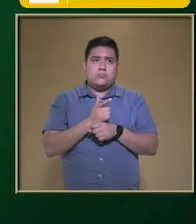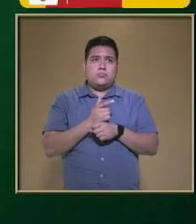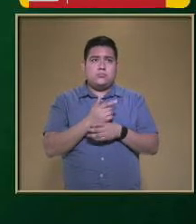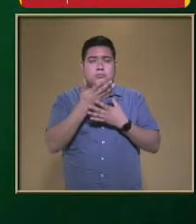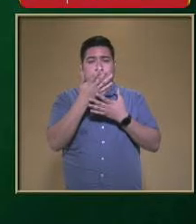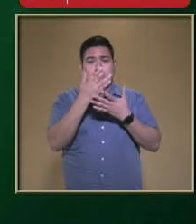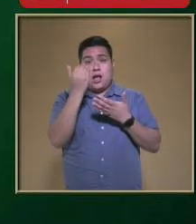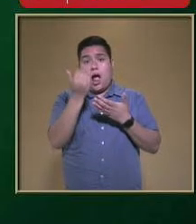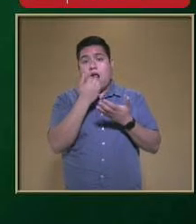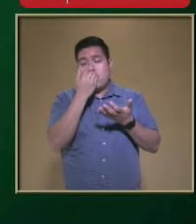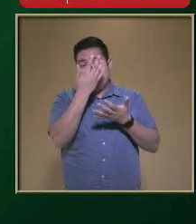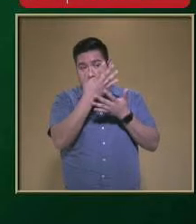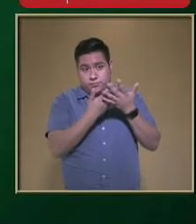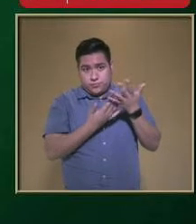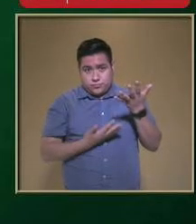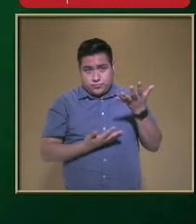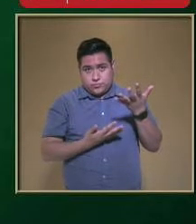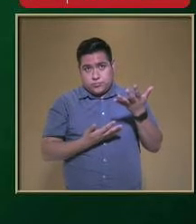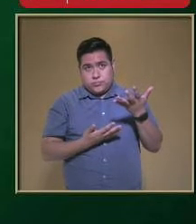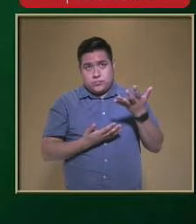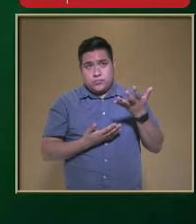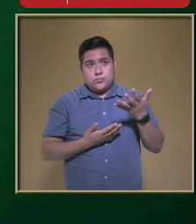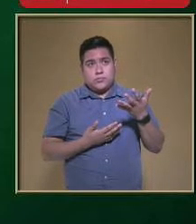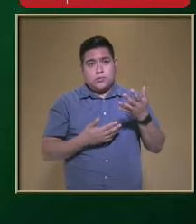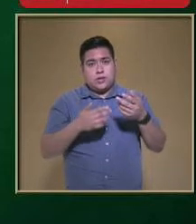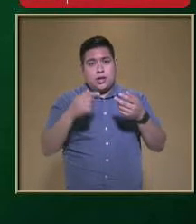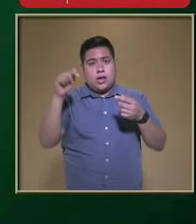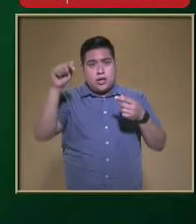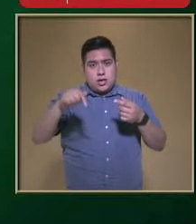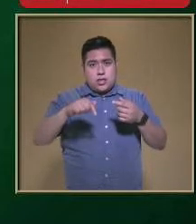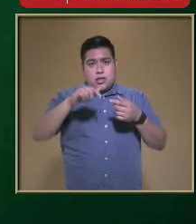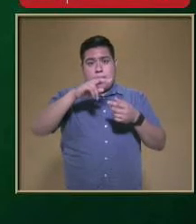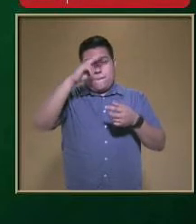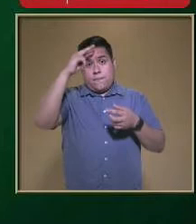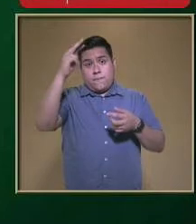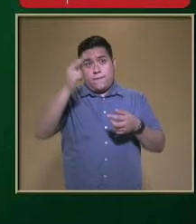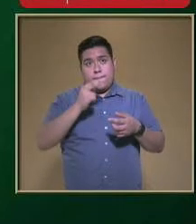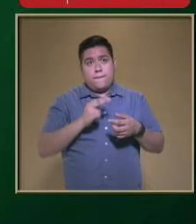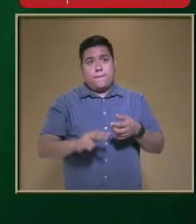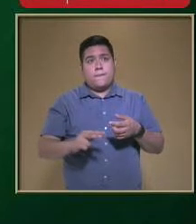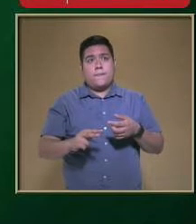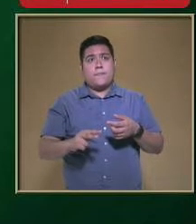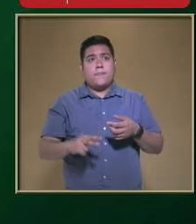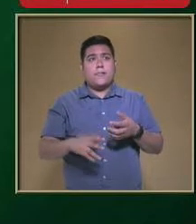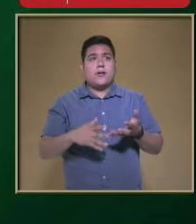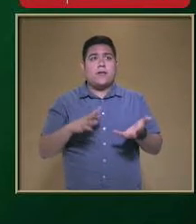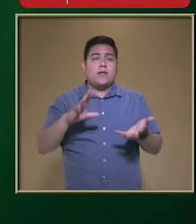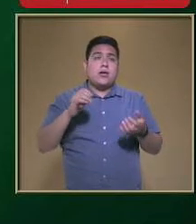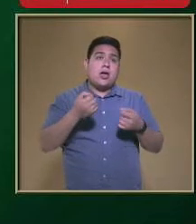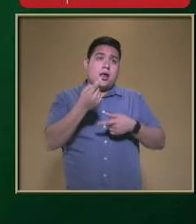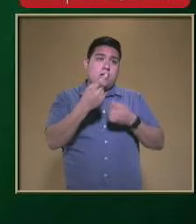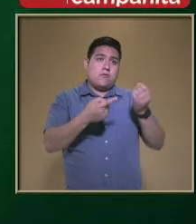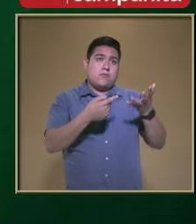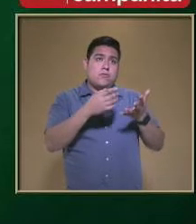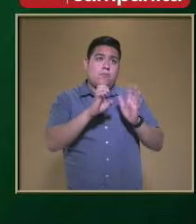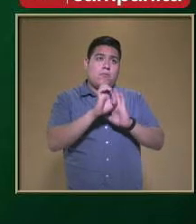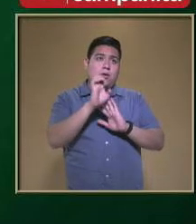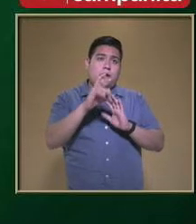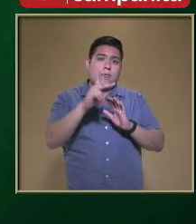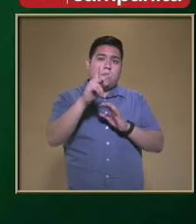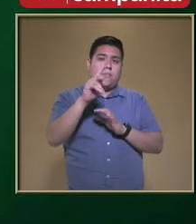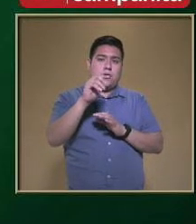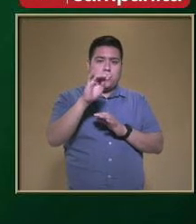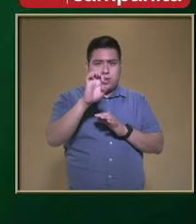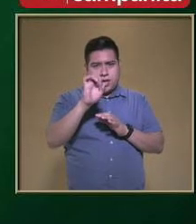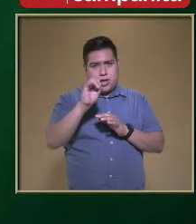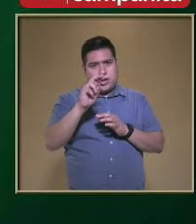Nada más De alimentos De la población mexicana Y algunos de los conceptos Que se encuentran ahí Por ejemplo Proteínas Lípidos